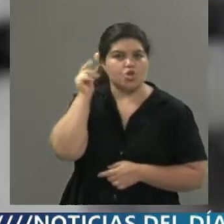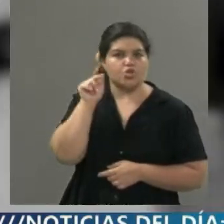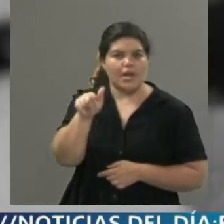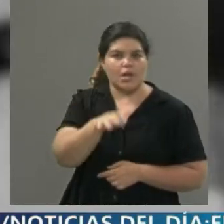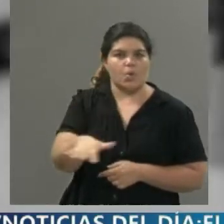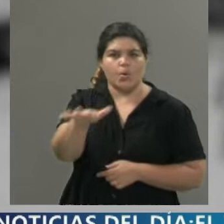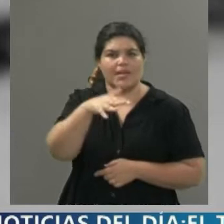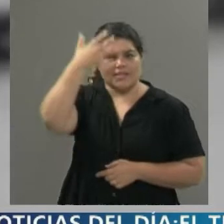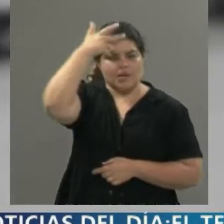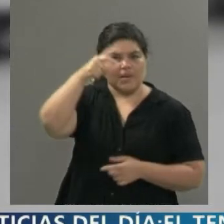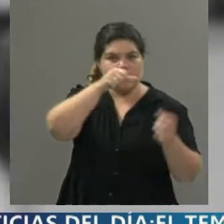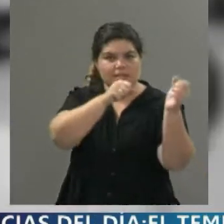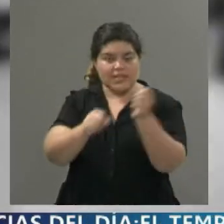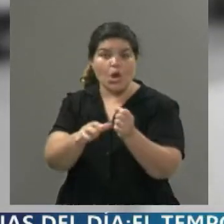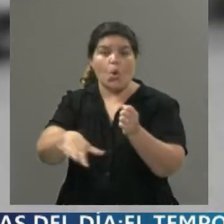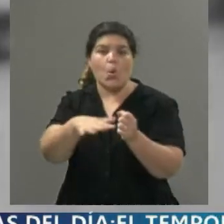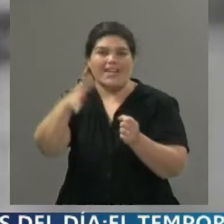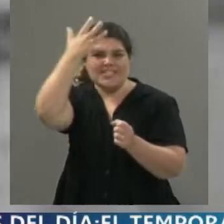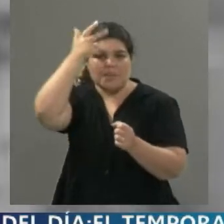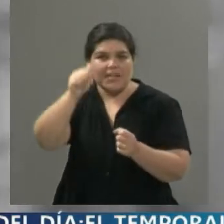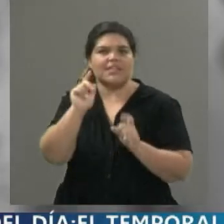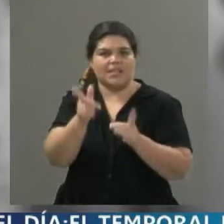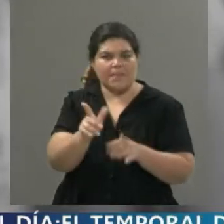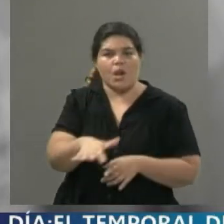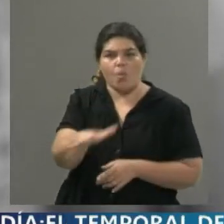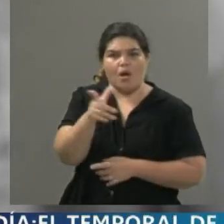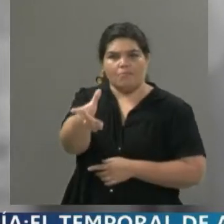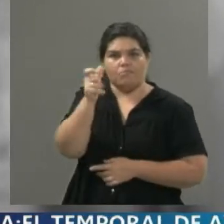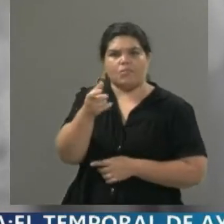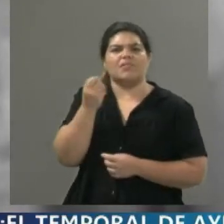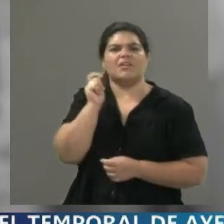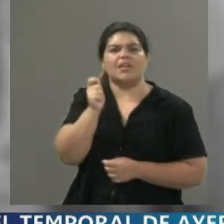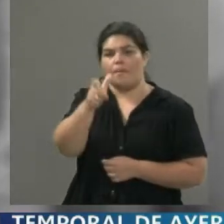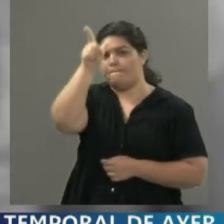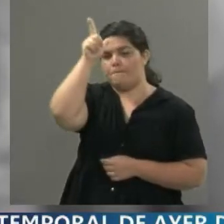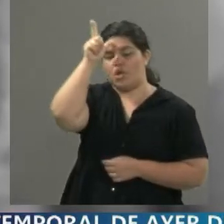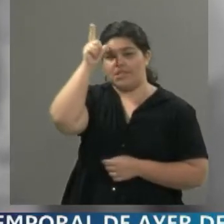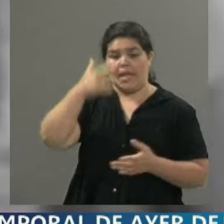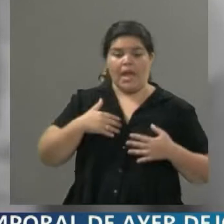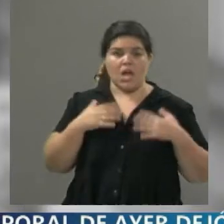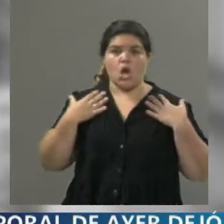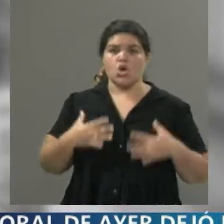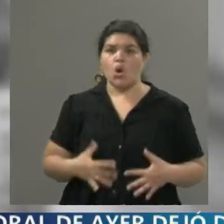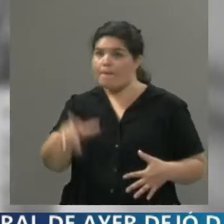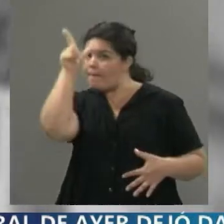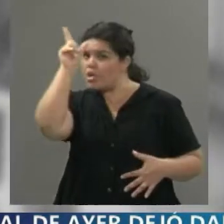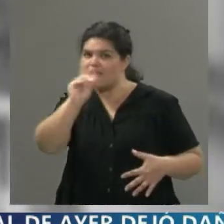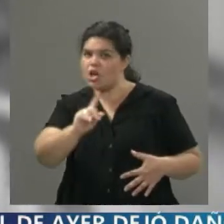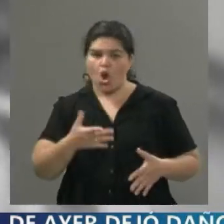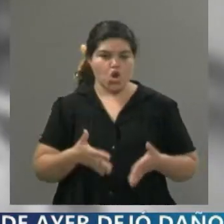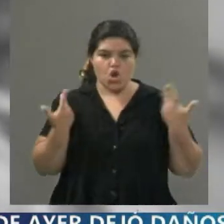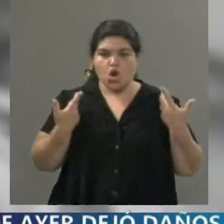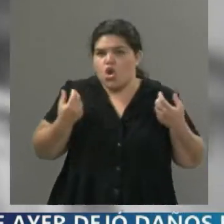Plaza San Martín del Departamento de San Martín. Fue fusilado por el policía que estaba de civil, Nicolás Moreno. Y también